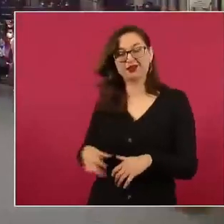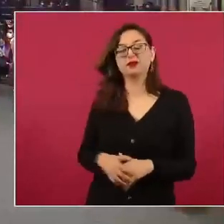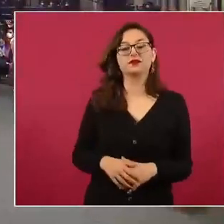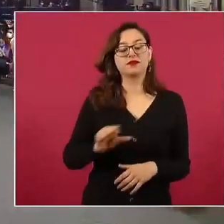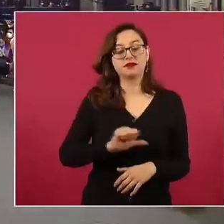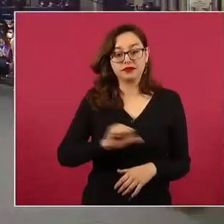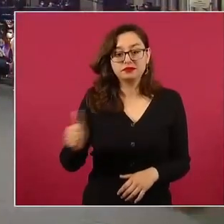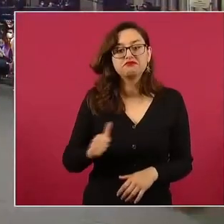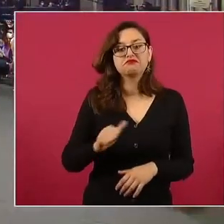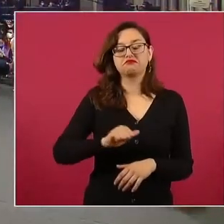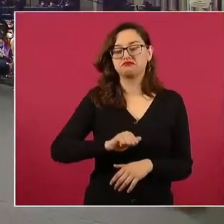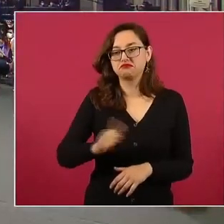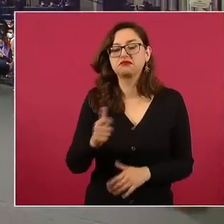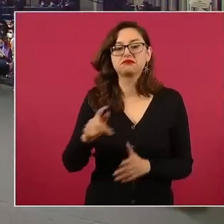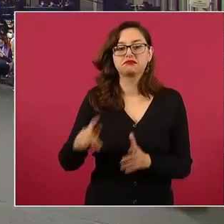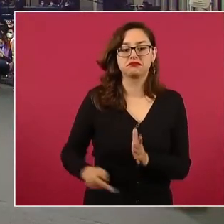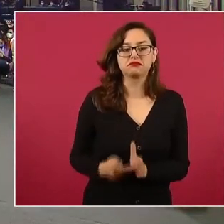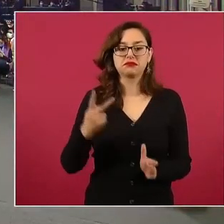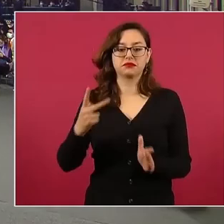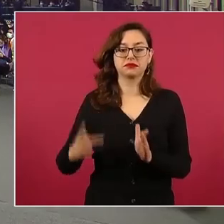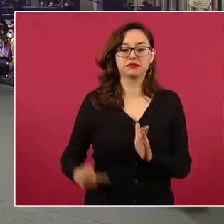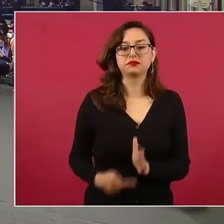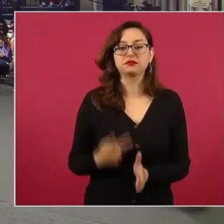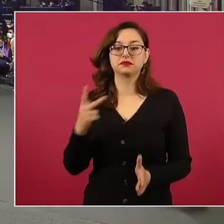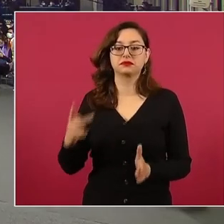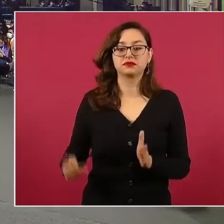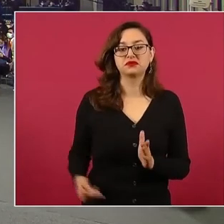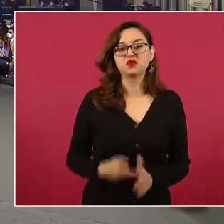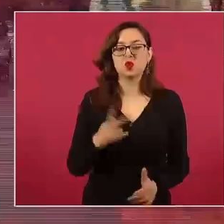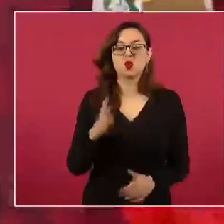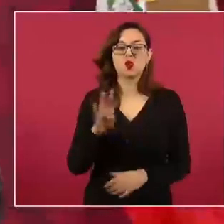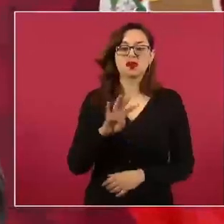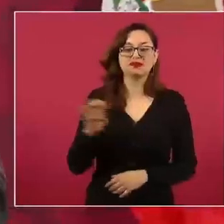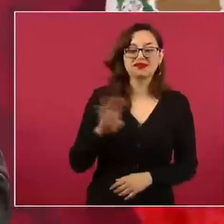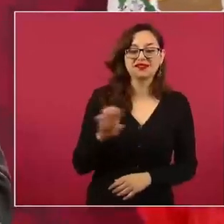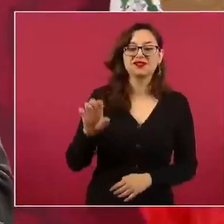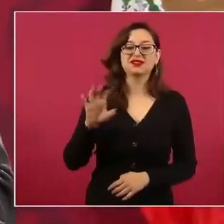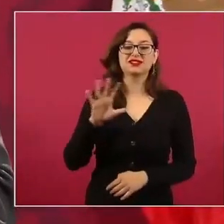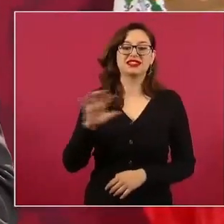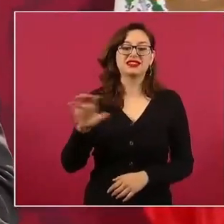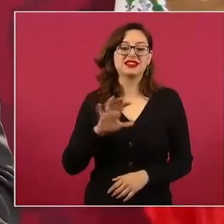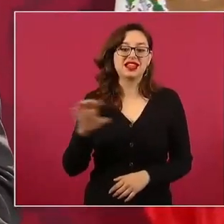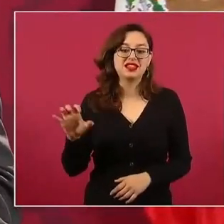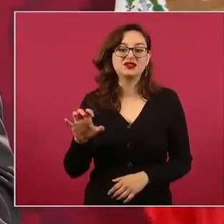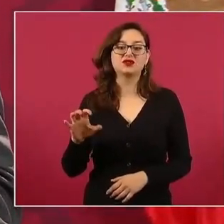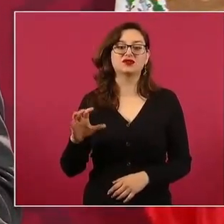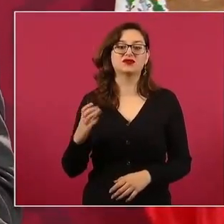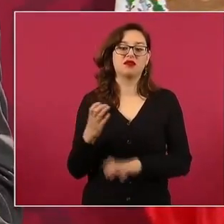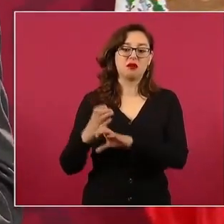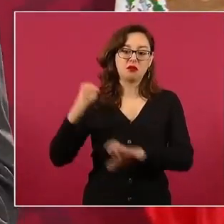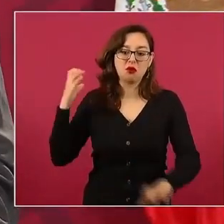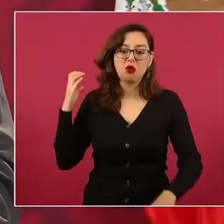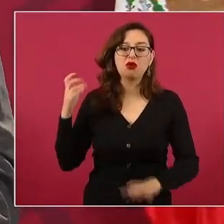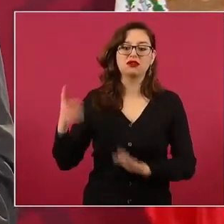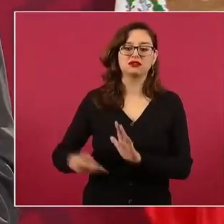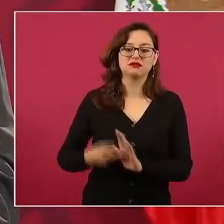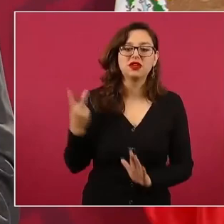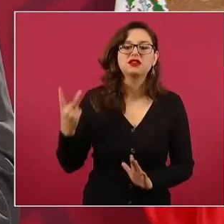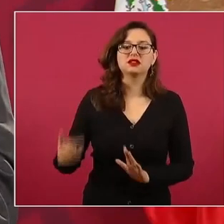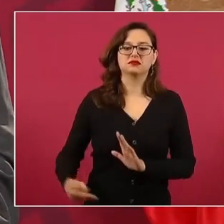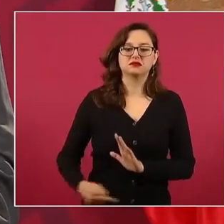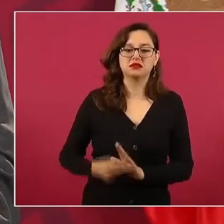pues así, como 400 o 500, hablaba yo